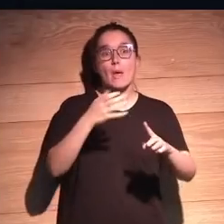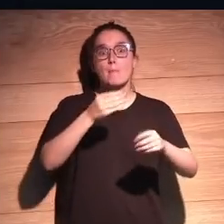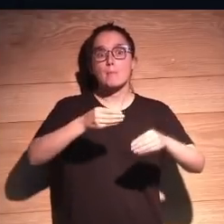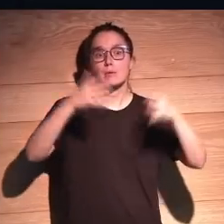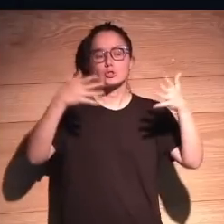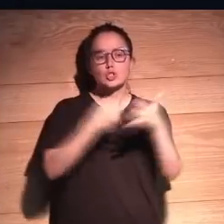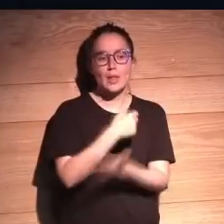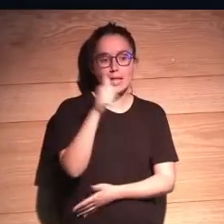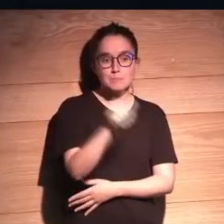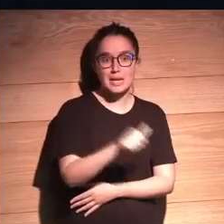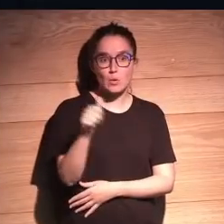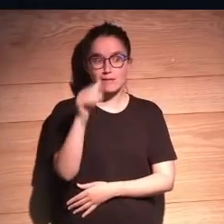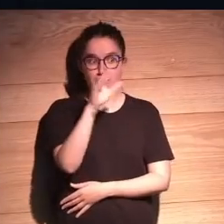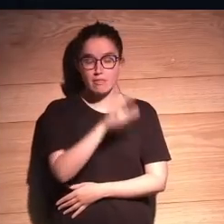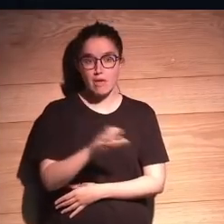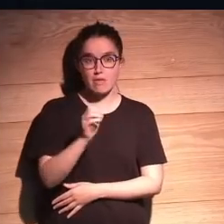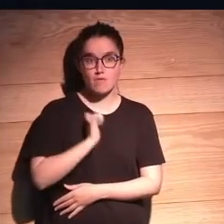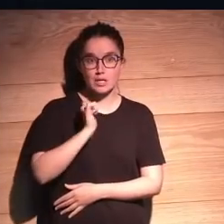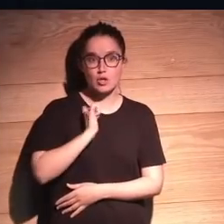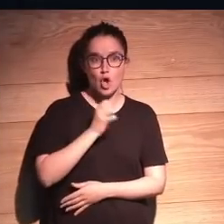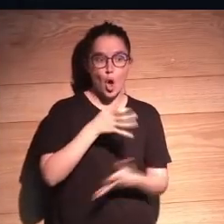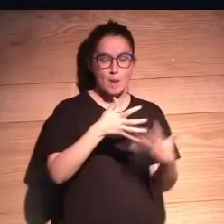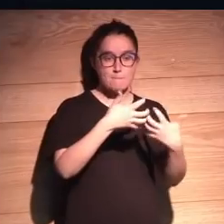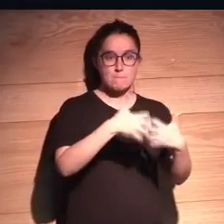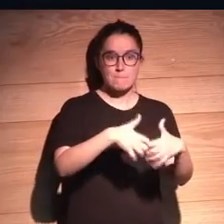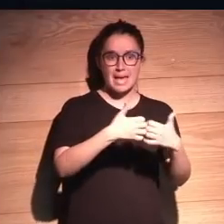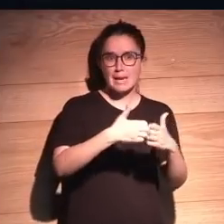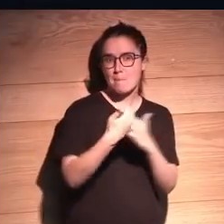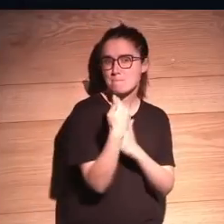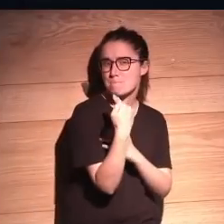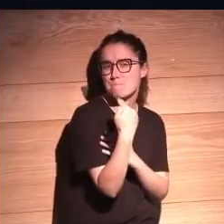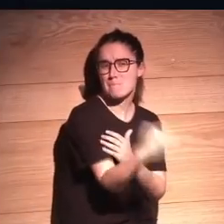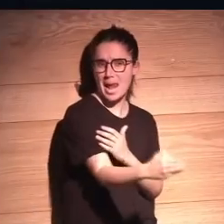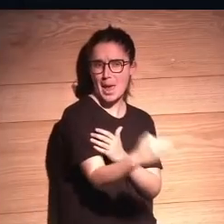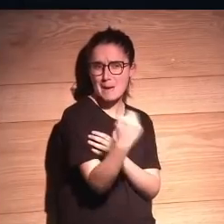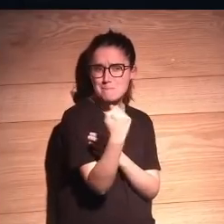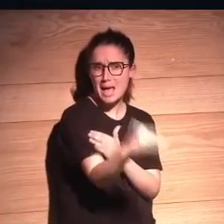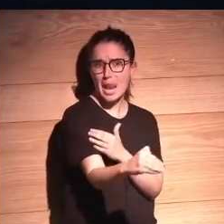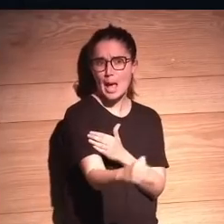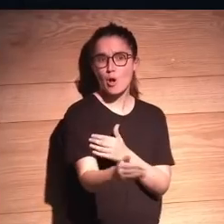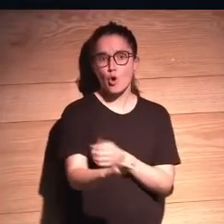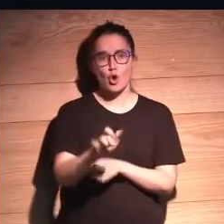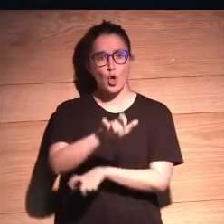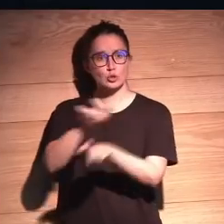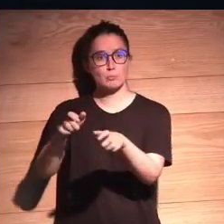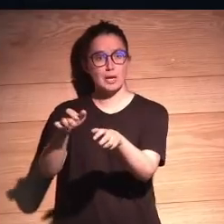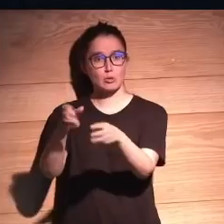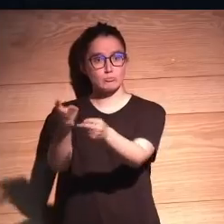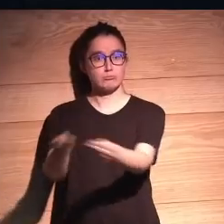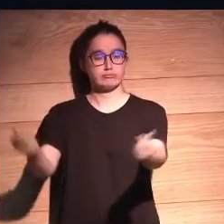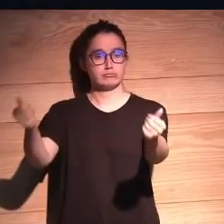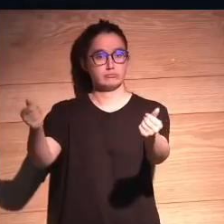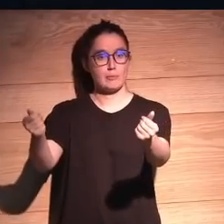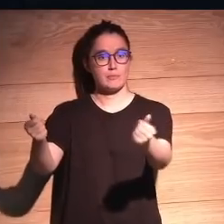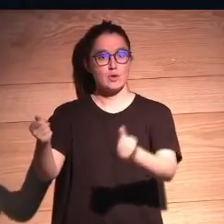Todas las películas de ciencia ficción, o es la máquina súper mala, o los humanos desaparecemos,